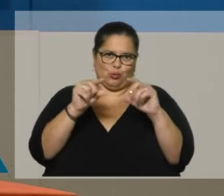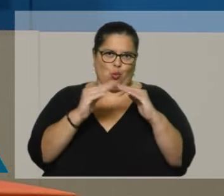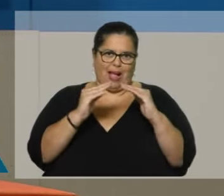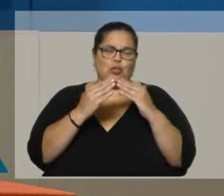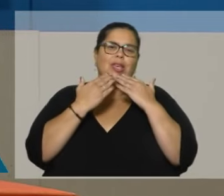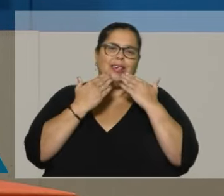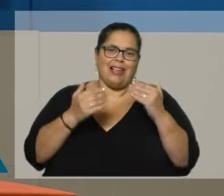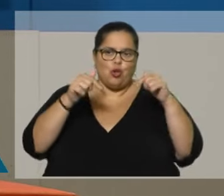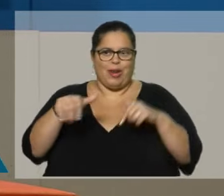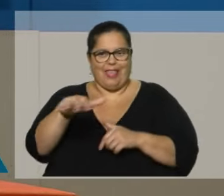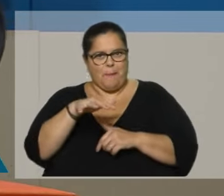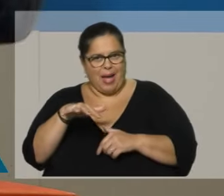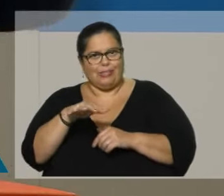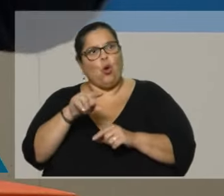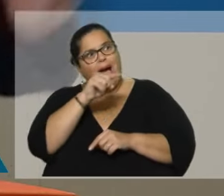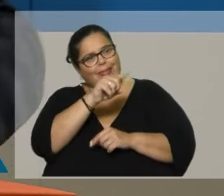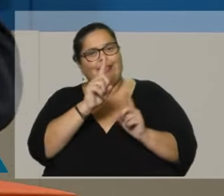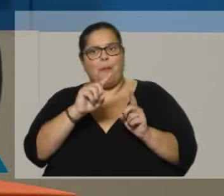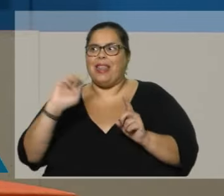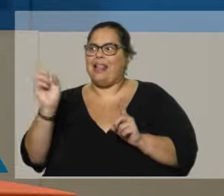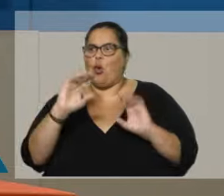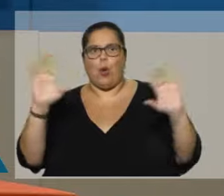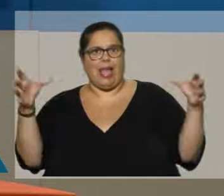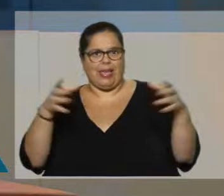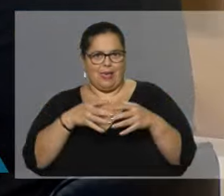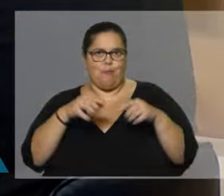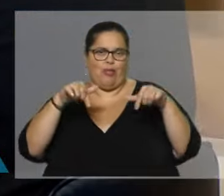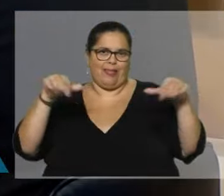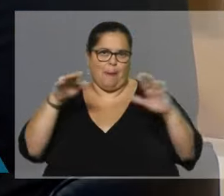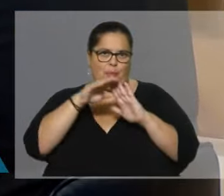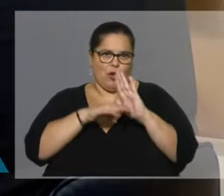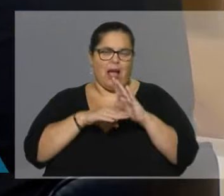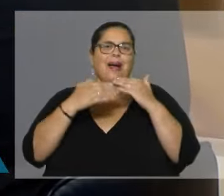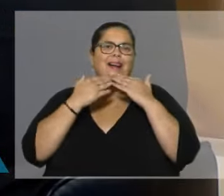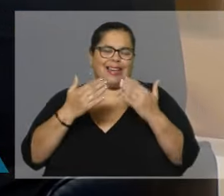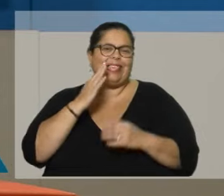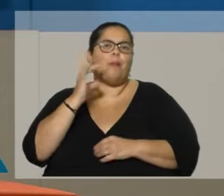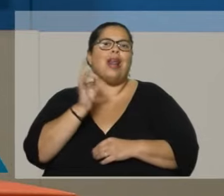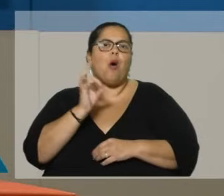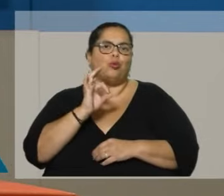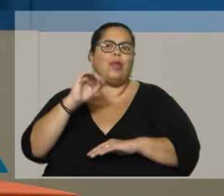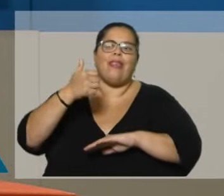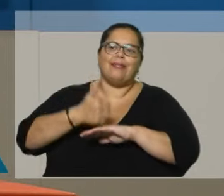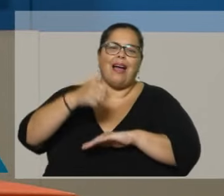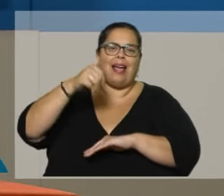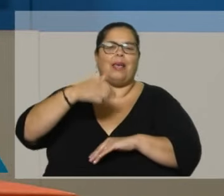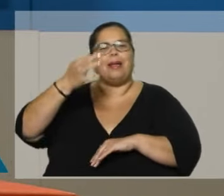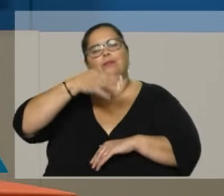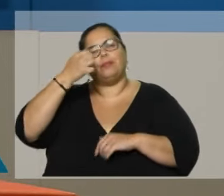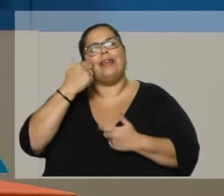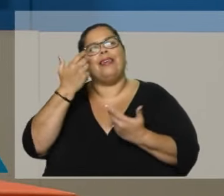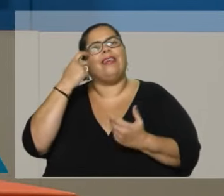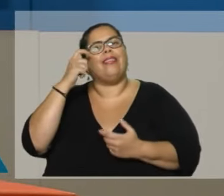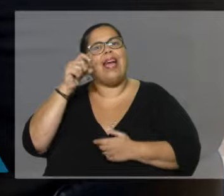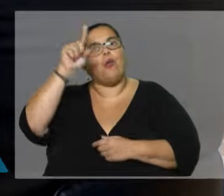gracias por este espacio, tanto a ti como a todo el equipo que hace posible este programa. Gracias por la oportunidad de estar aquí exponiendo nuestras ideas. Viene